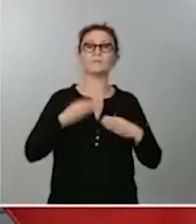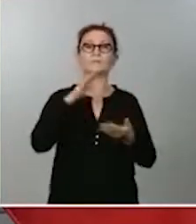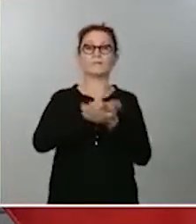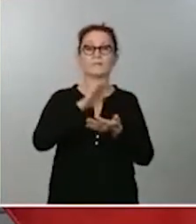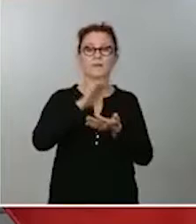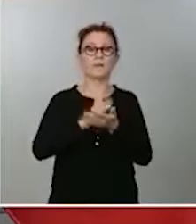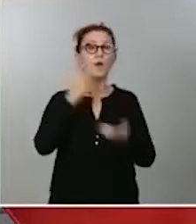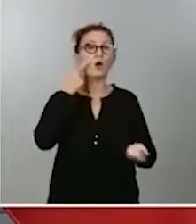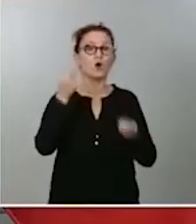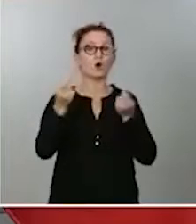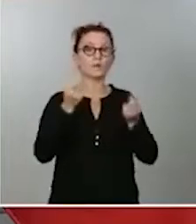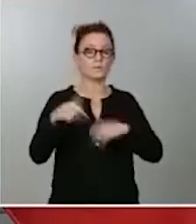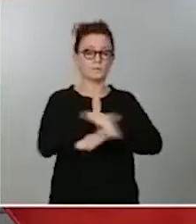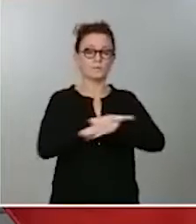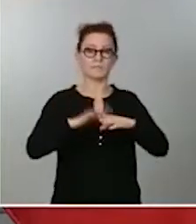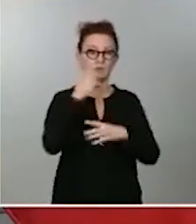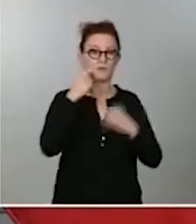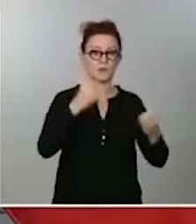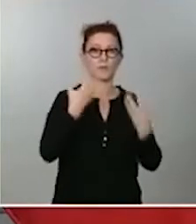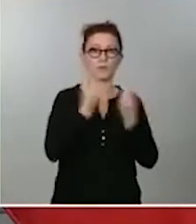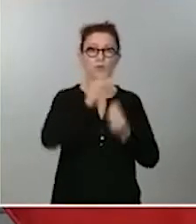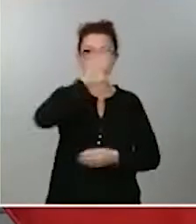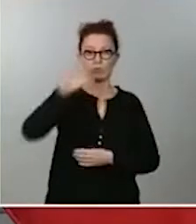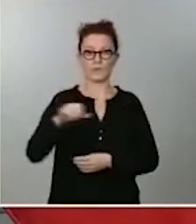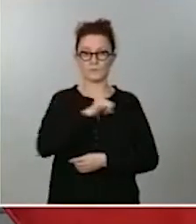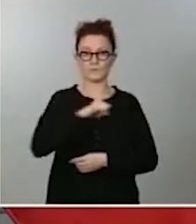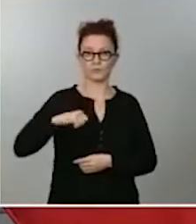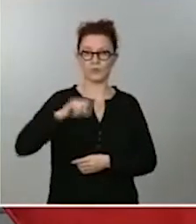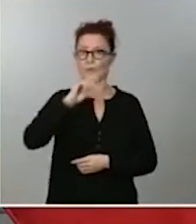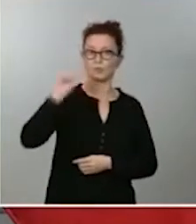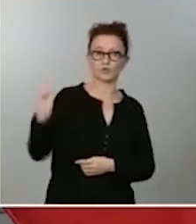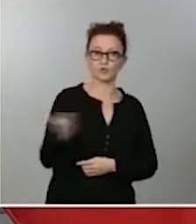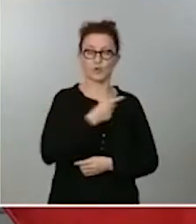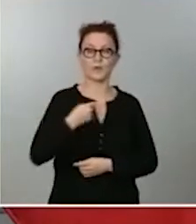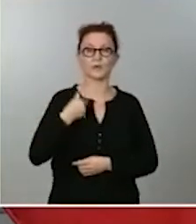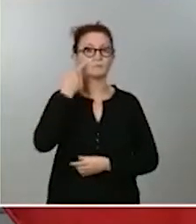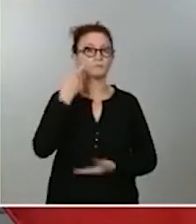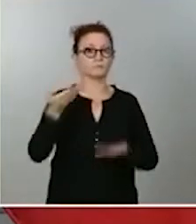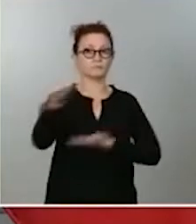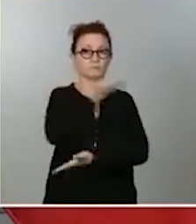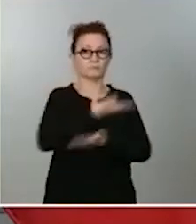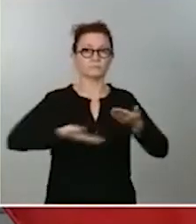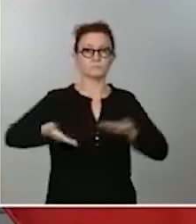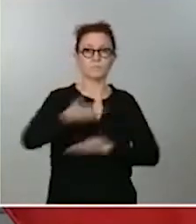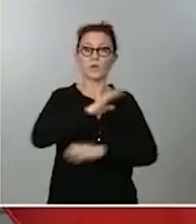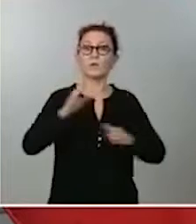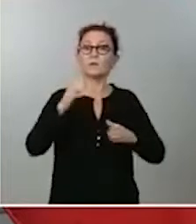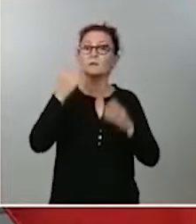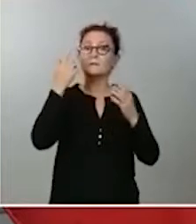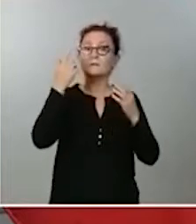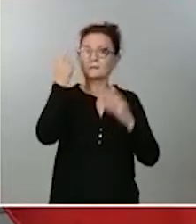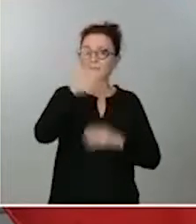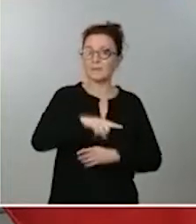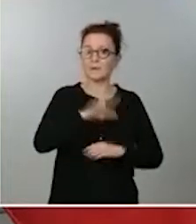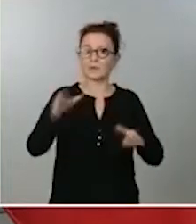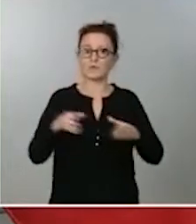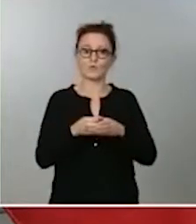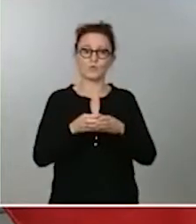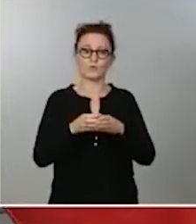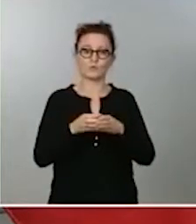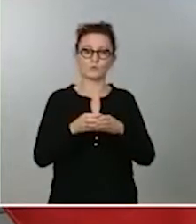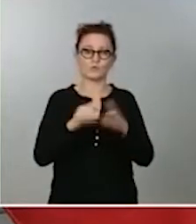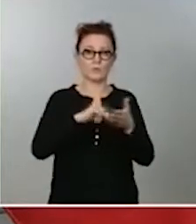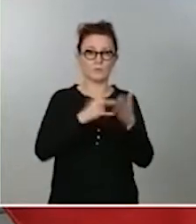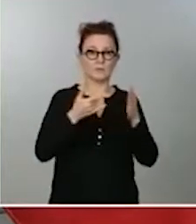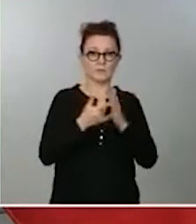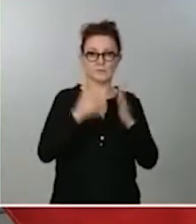Sanidad con todas las comunidades autónomas, que tengan la certeza que los grupos técnicos expertos están detrás de las decisiones que se van